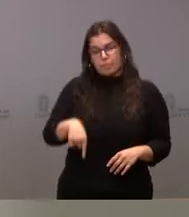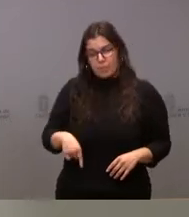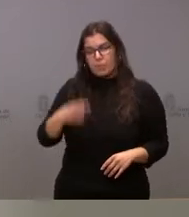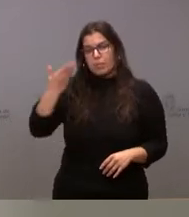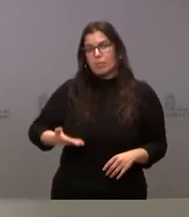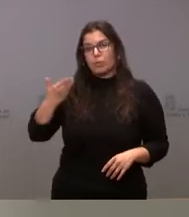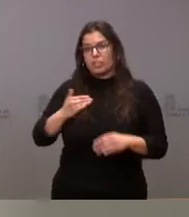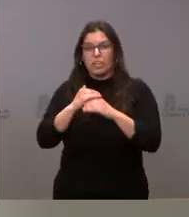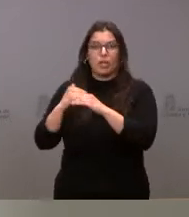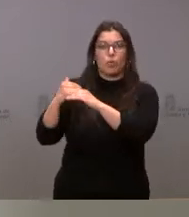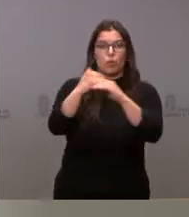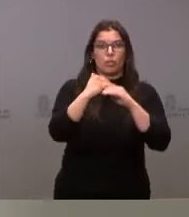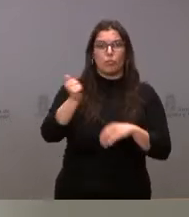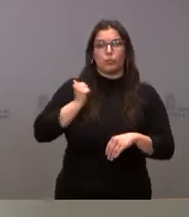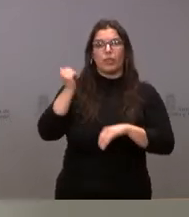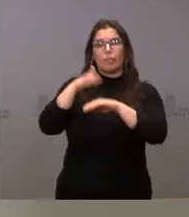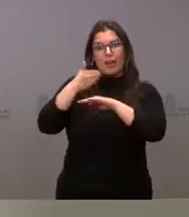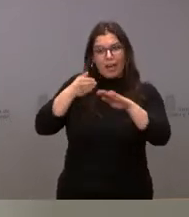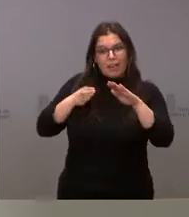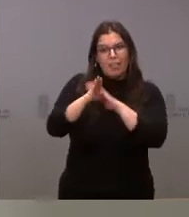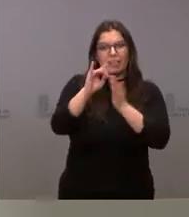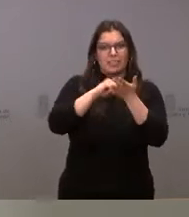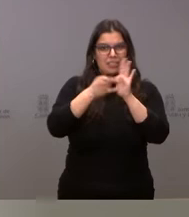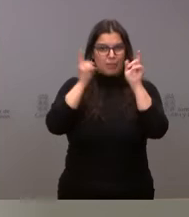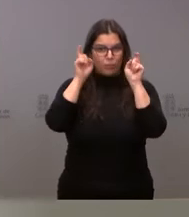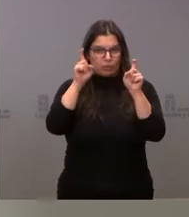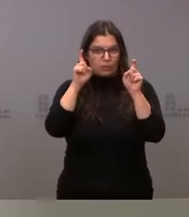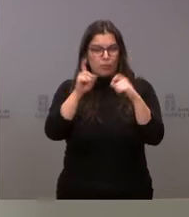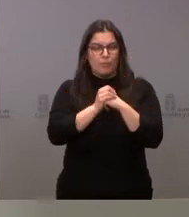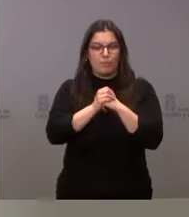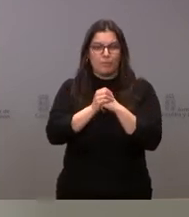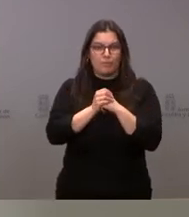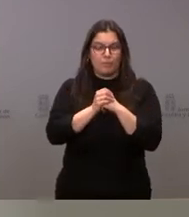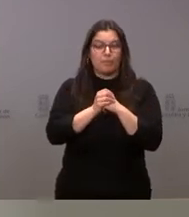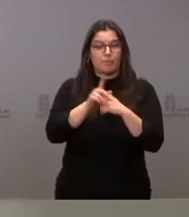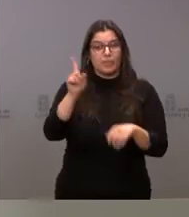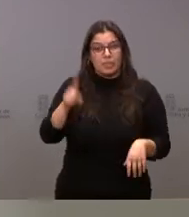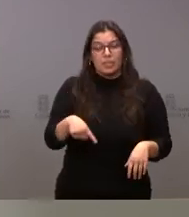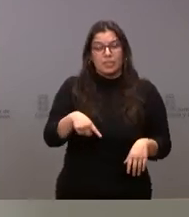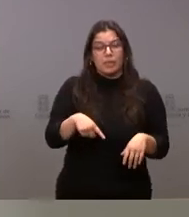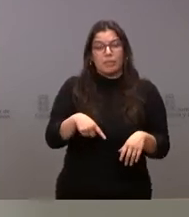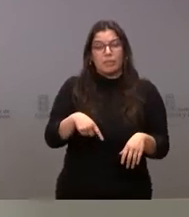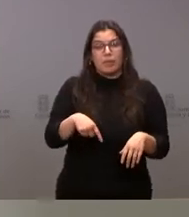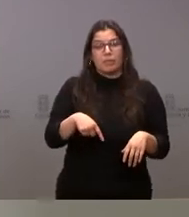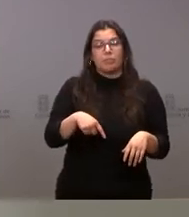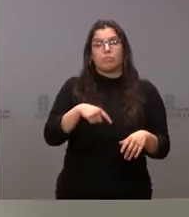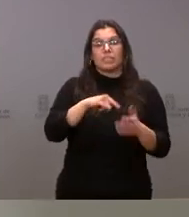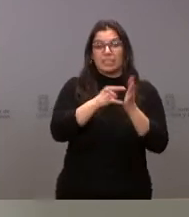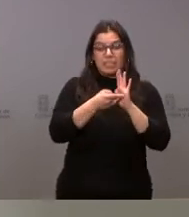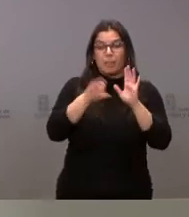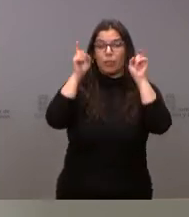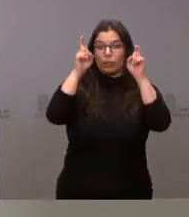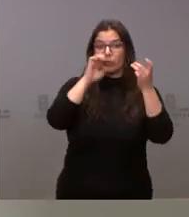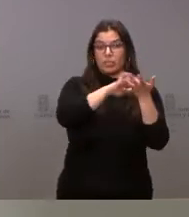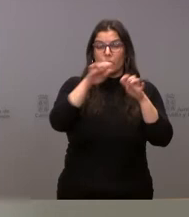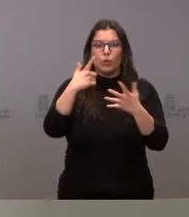mucho la igualdad de oportunidades en el acceso a este sistema educativo. Este es también el de Castilla y León, un sistema educativo